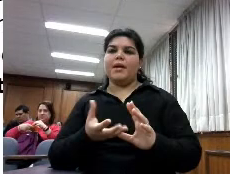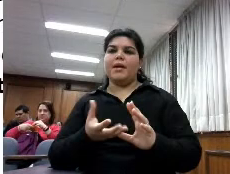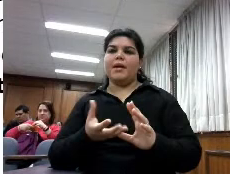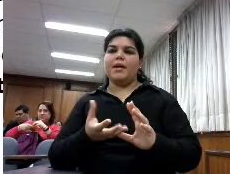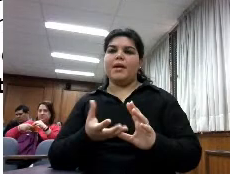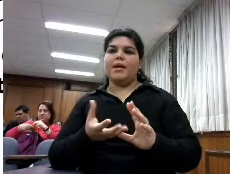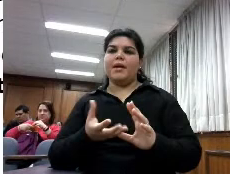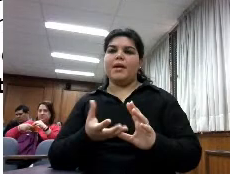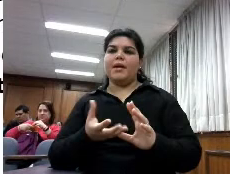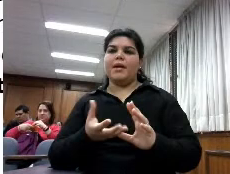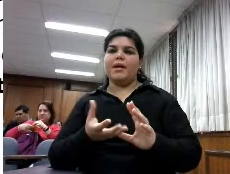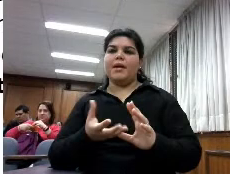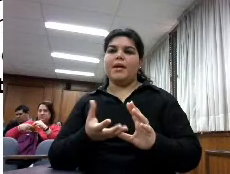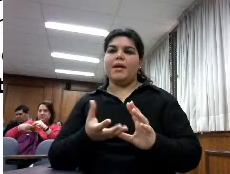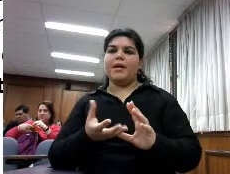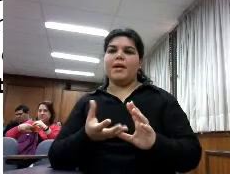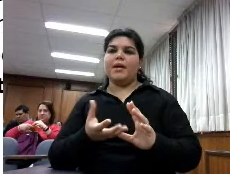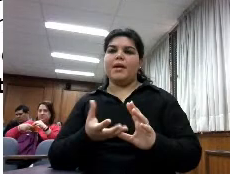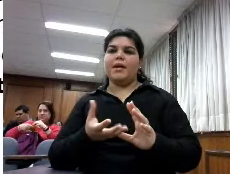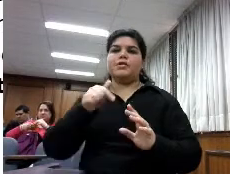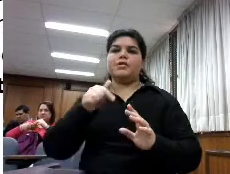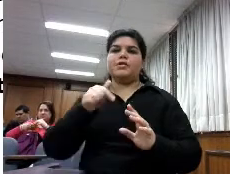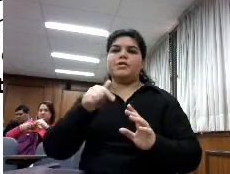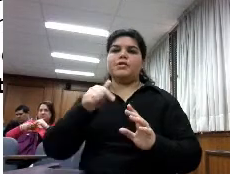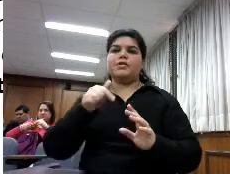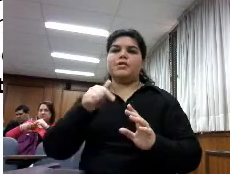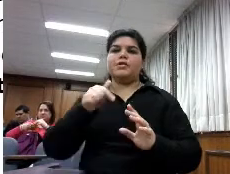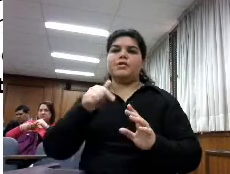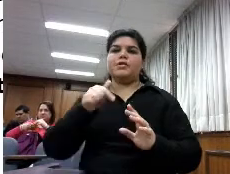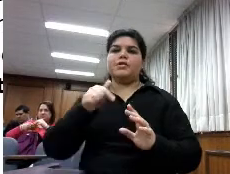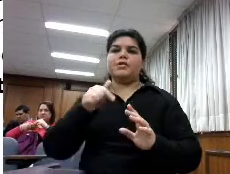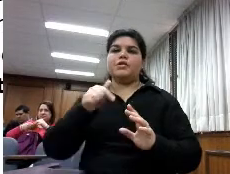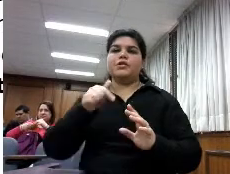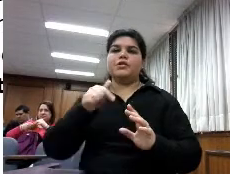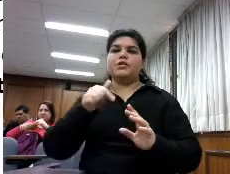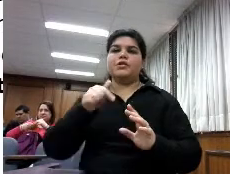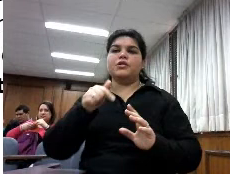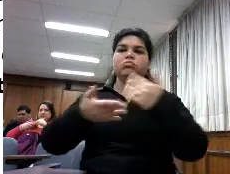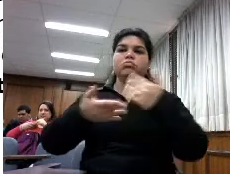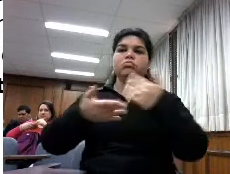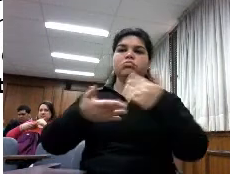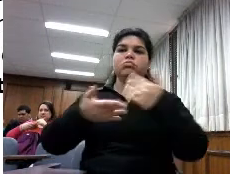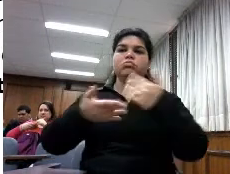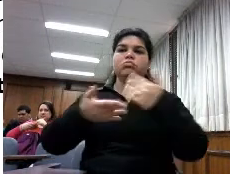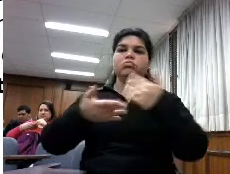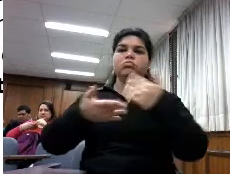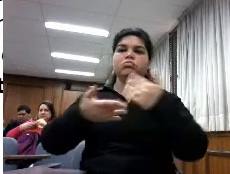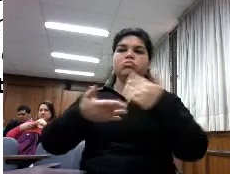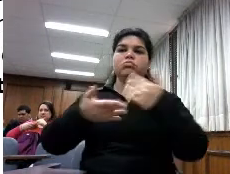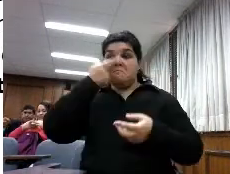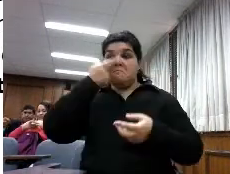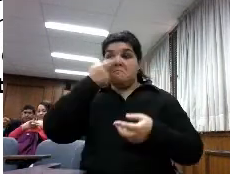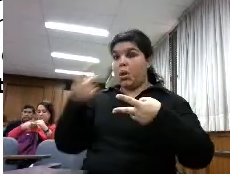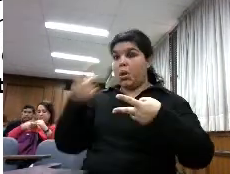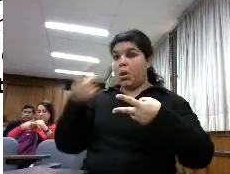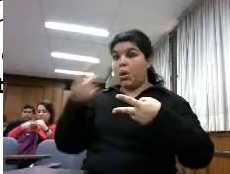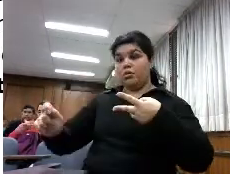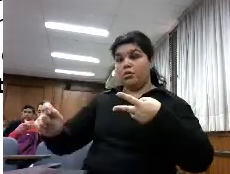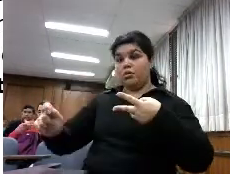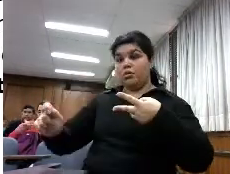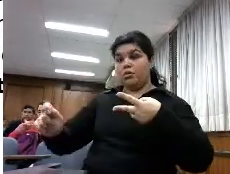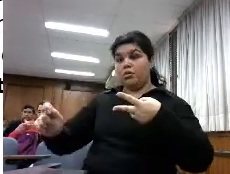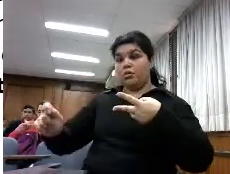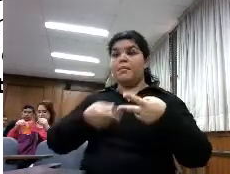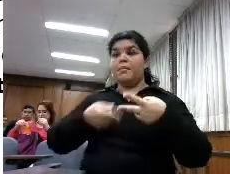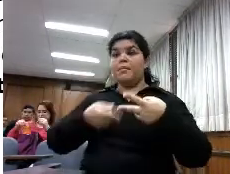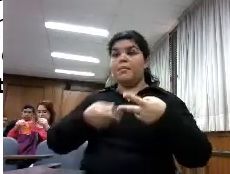porque había dos respuestas que conocían al autor y la segunda respuesta muy importante también para ellos es